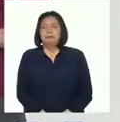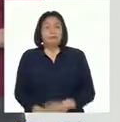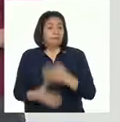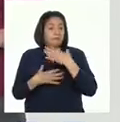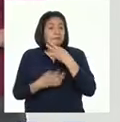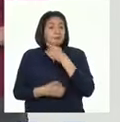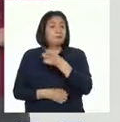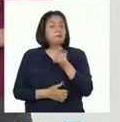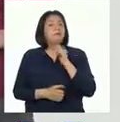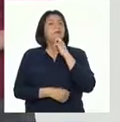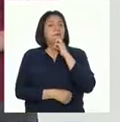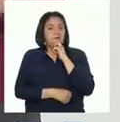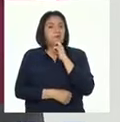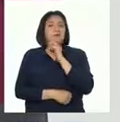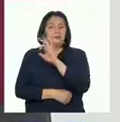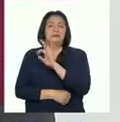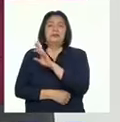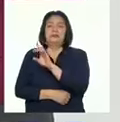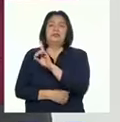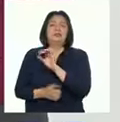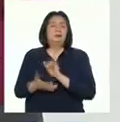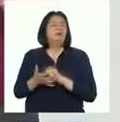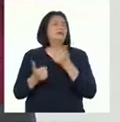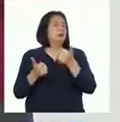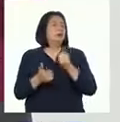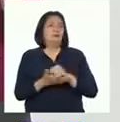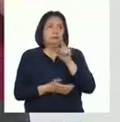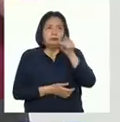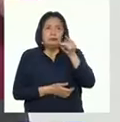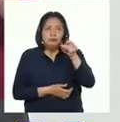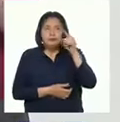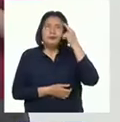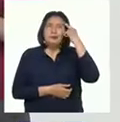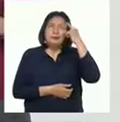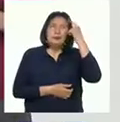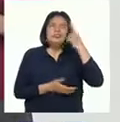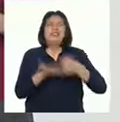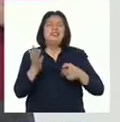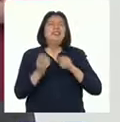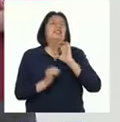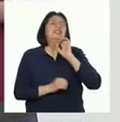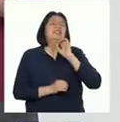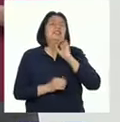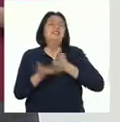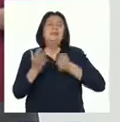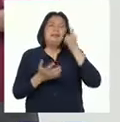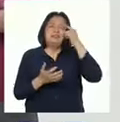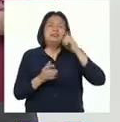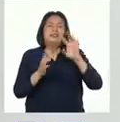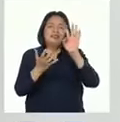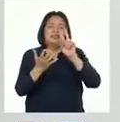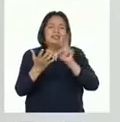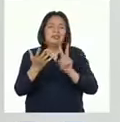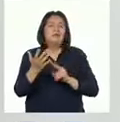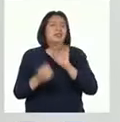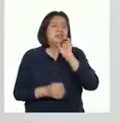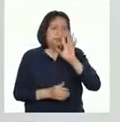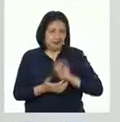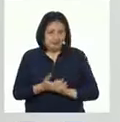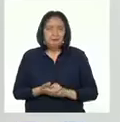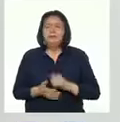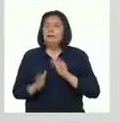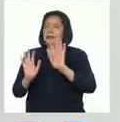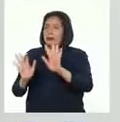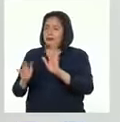Muy interesante predicción, Fernando. Chicas y chicos, escriban sus predicciones para ver si se cumplen al final de la lectura, ¿sí? Ahora